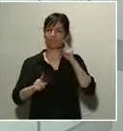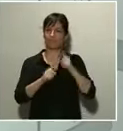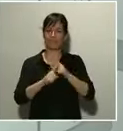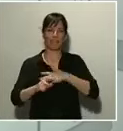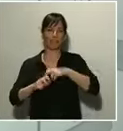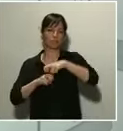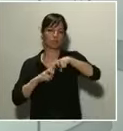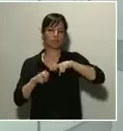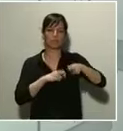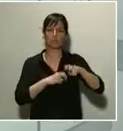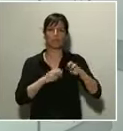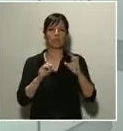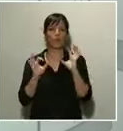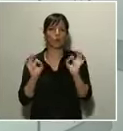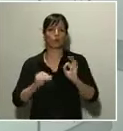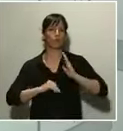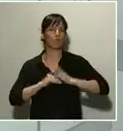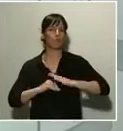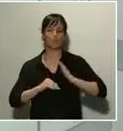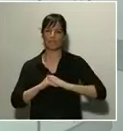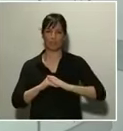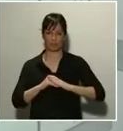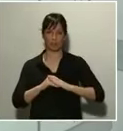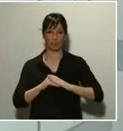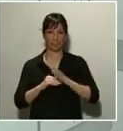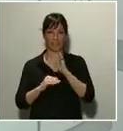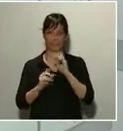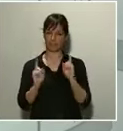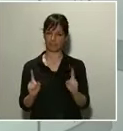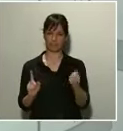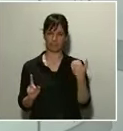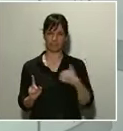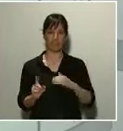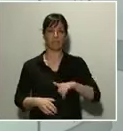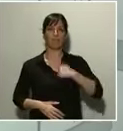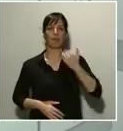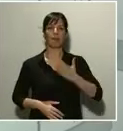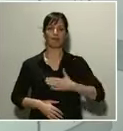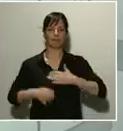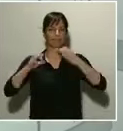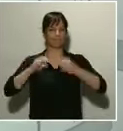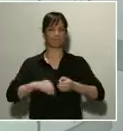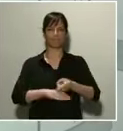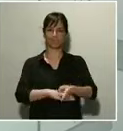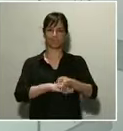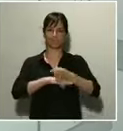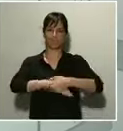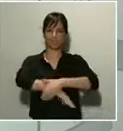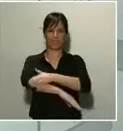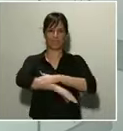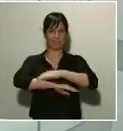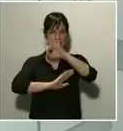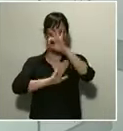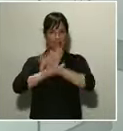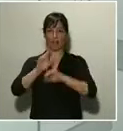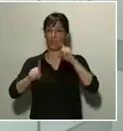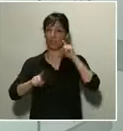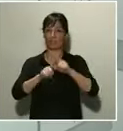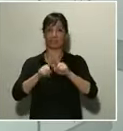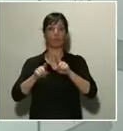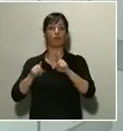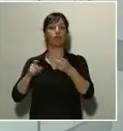como habíamos previsto, mañana publicaremos una orden ministerial para que los operadores vayan adecuando